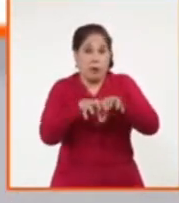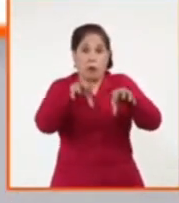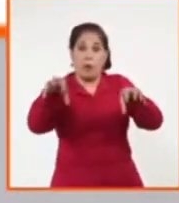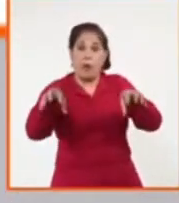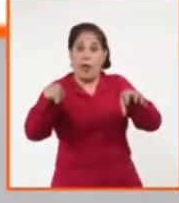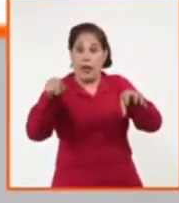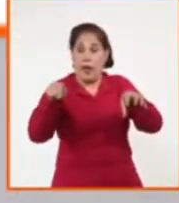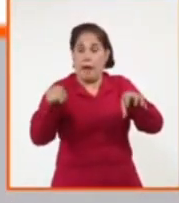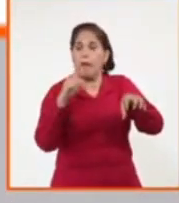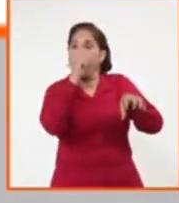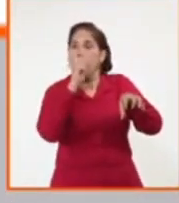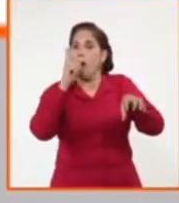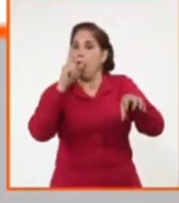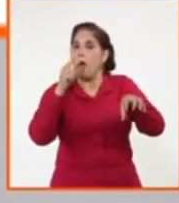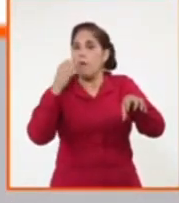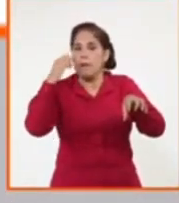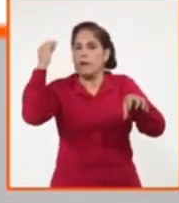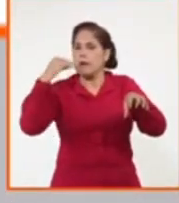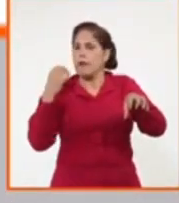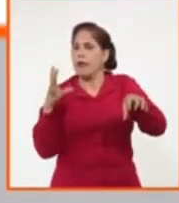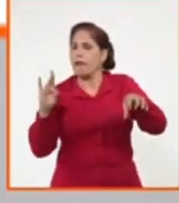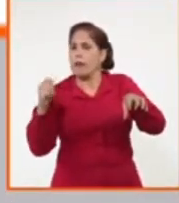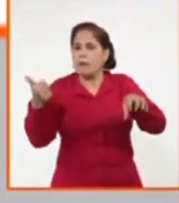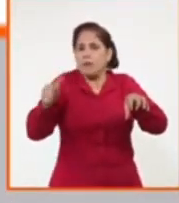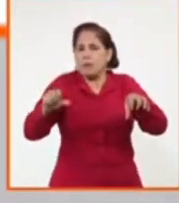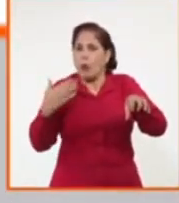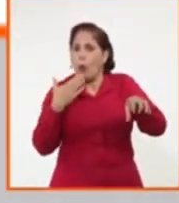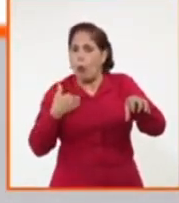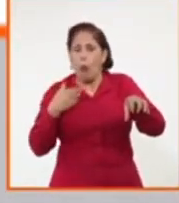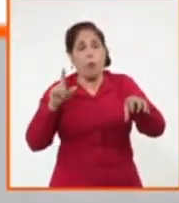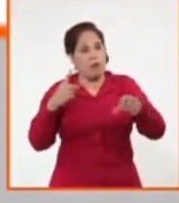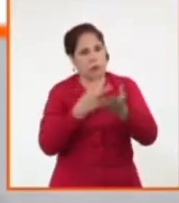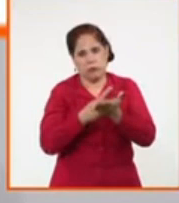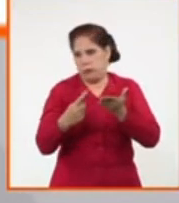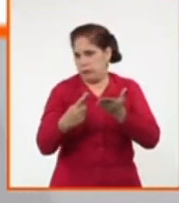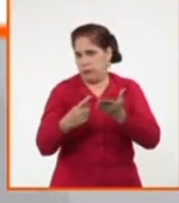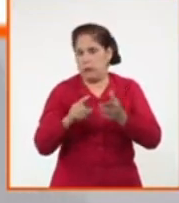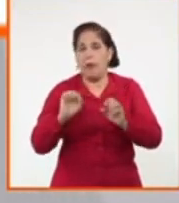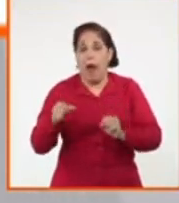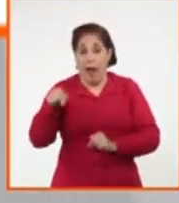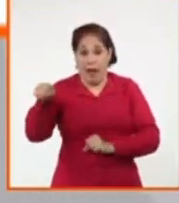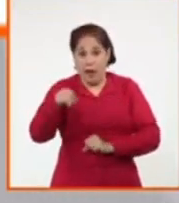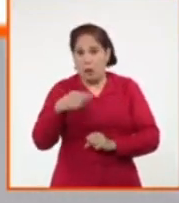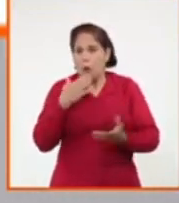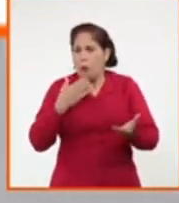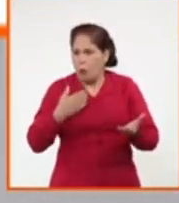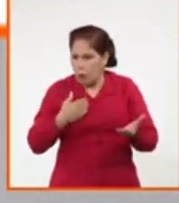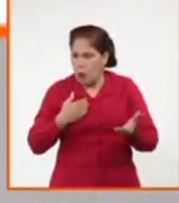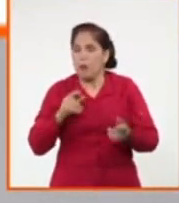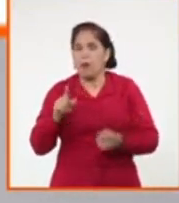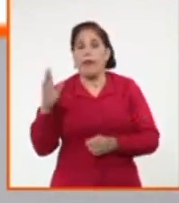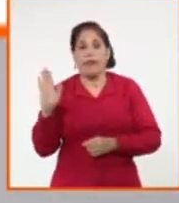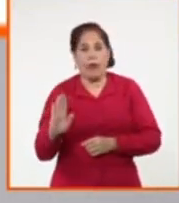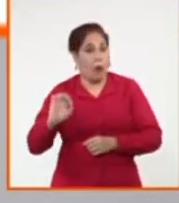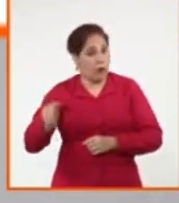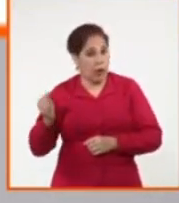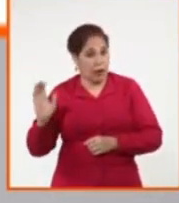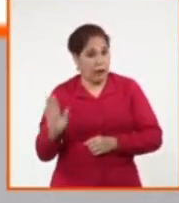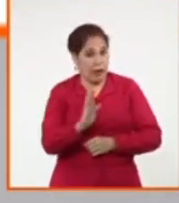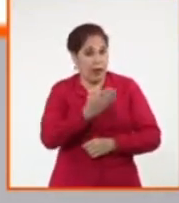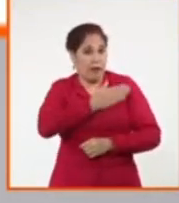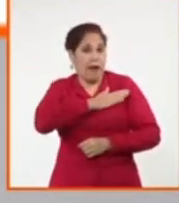cuarentena y el PCR en el séptimo día. Por lo tanto, ¿qué se va a aplicar? Tiene que venir